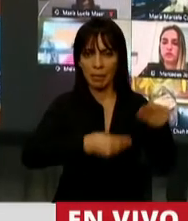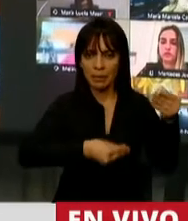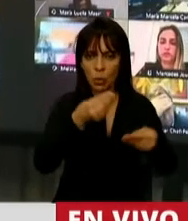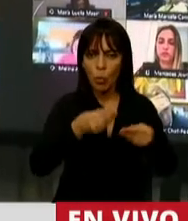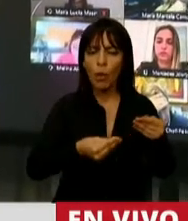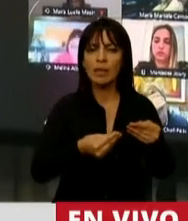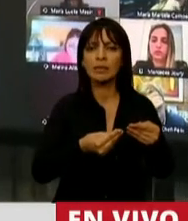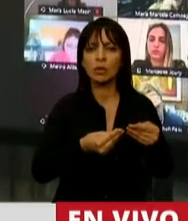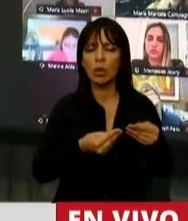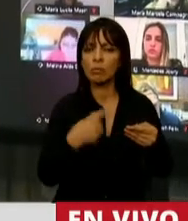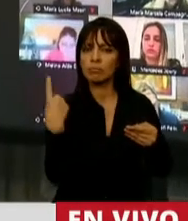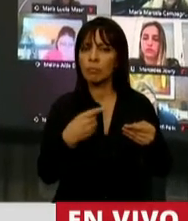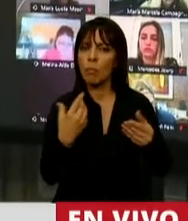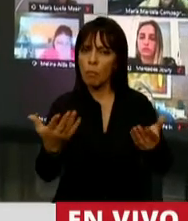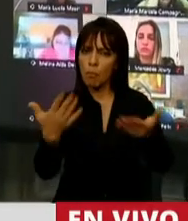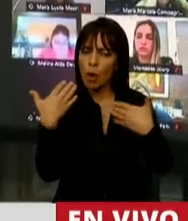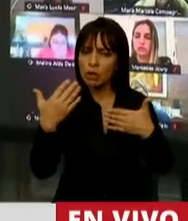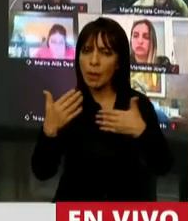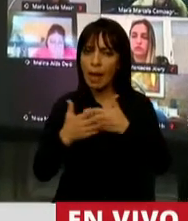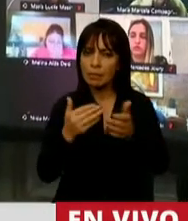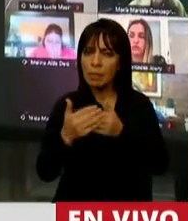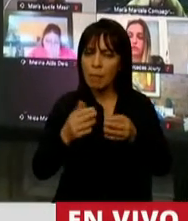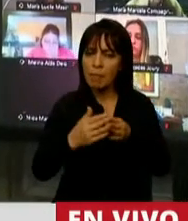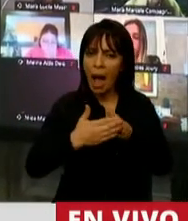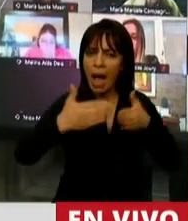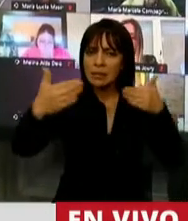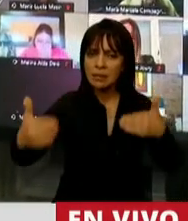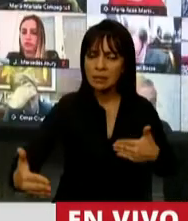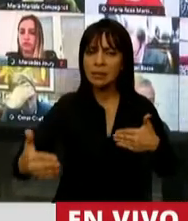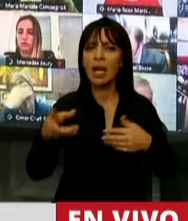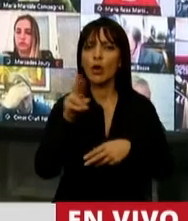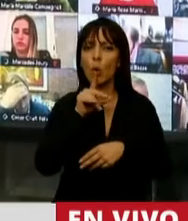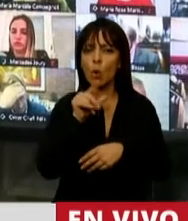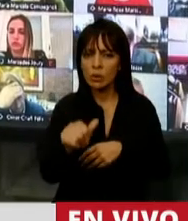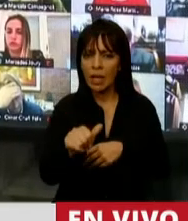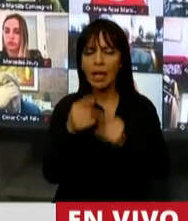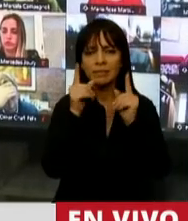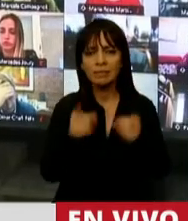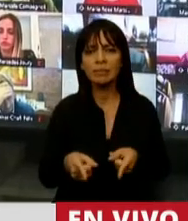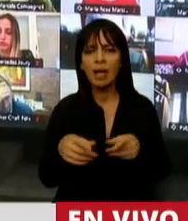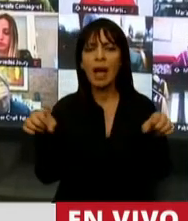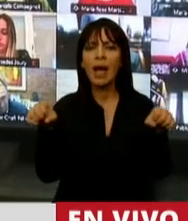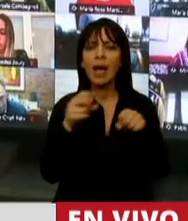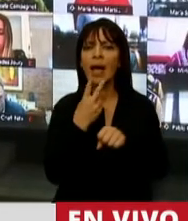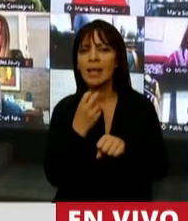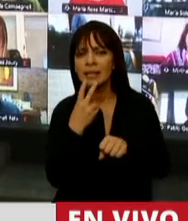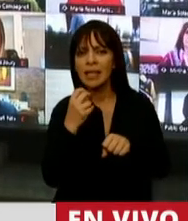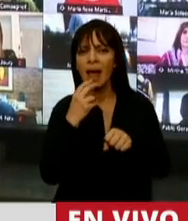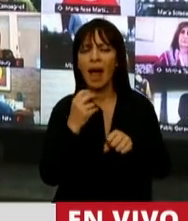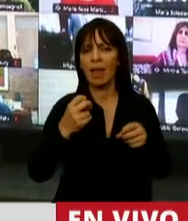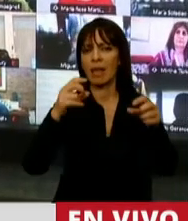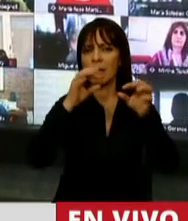la posibilidad de ampliar nuestras rutas, vamos a tener las posibilidades de tener nuevas redes eléctricas que son